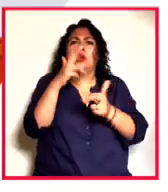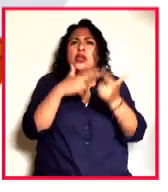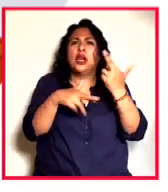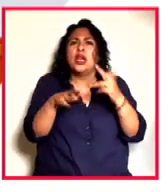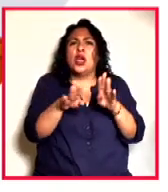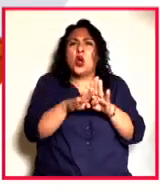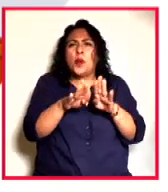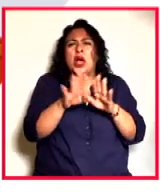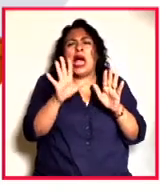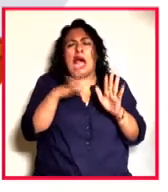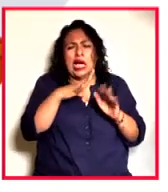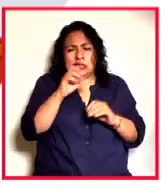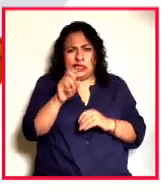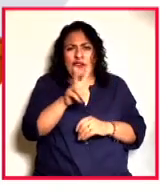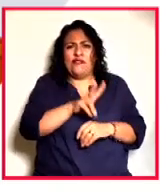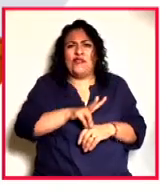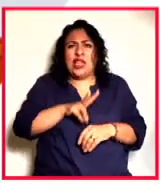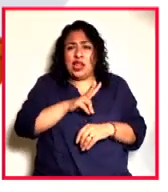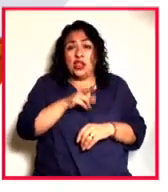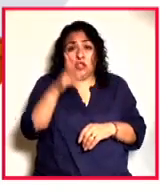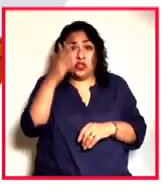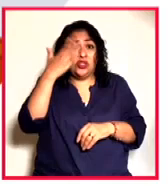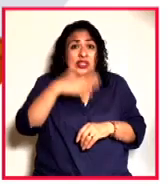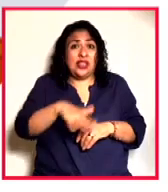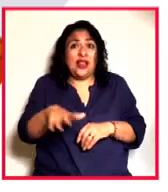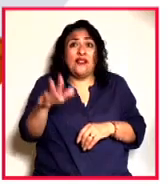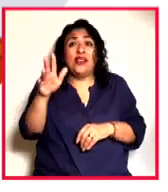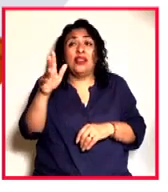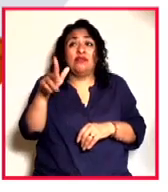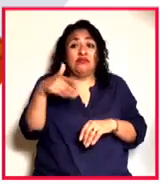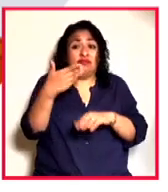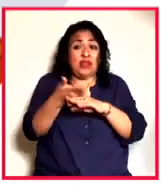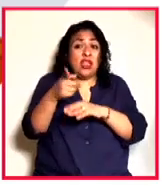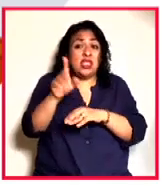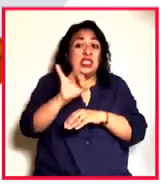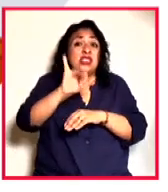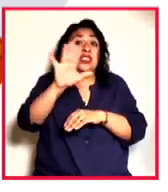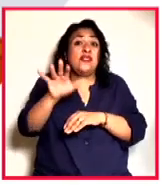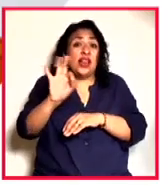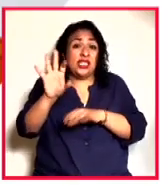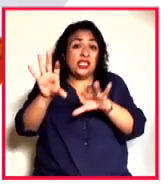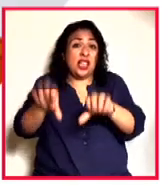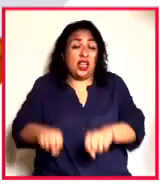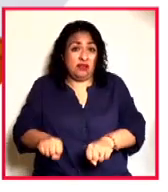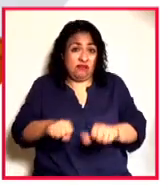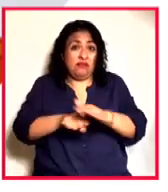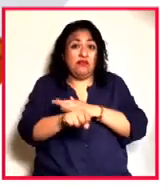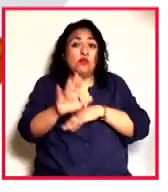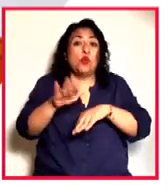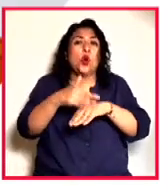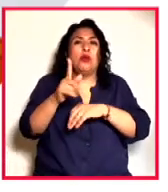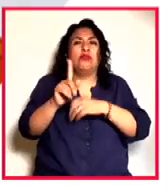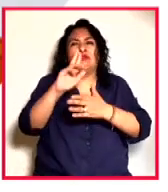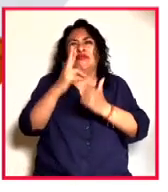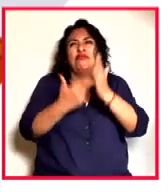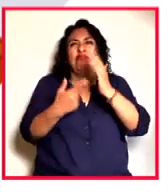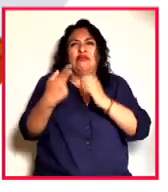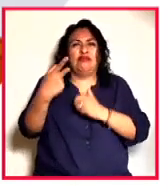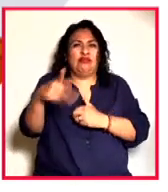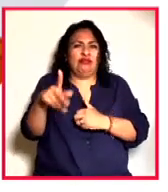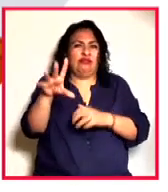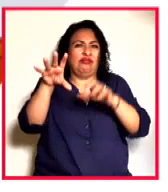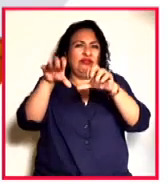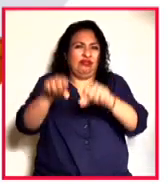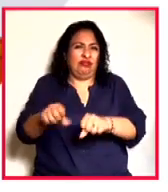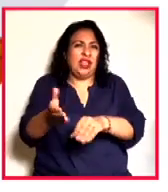pese a este envenenamiento, sabiendo que pesaba sobre de él una orden de aprehensión por los actos ilegales de su propia detención